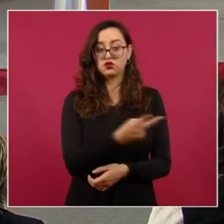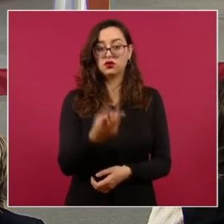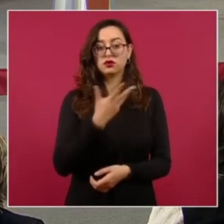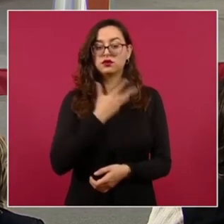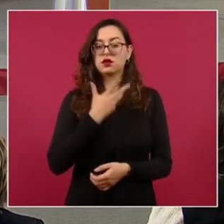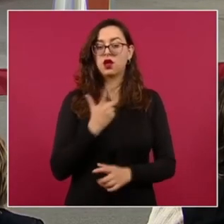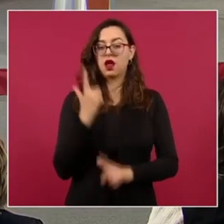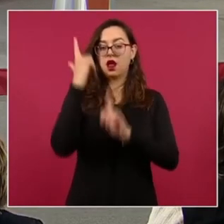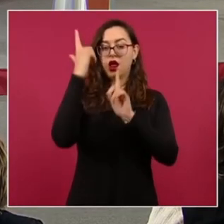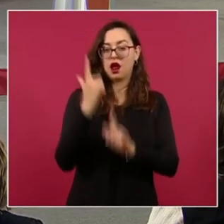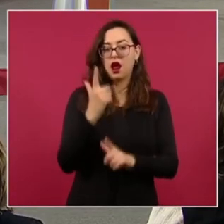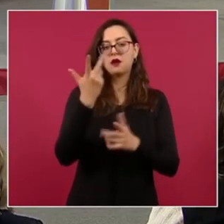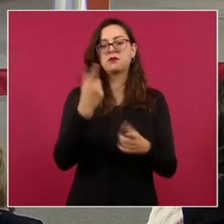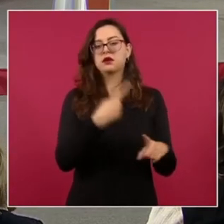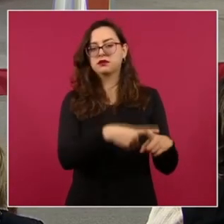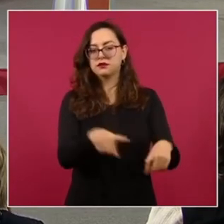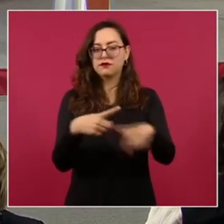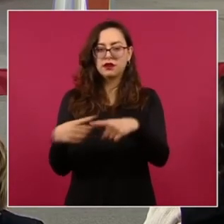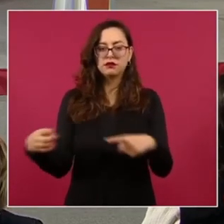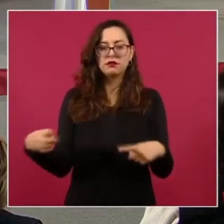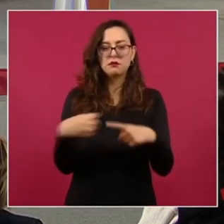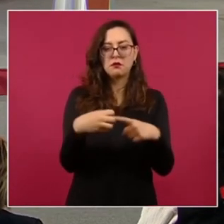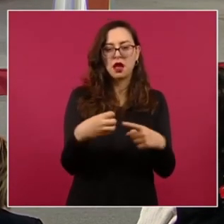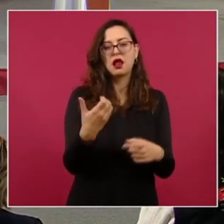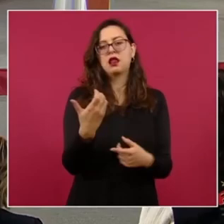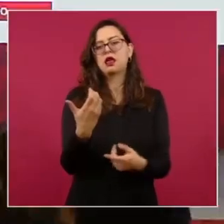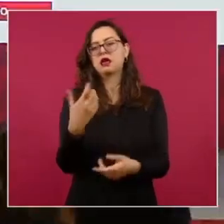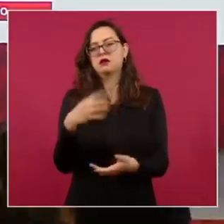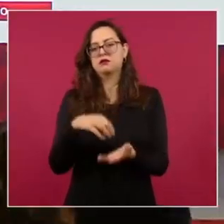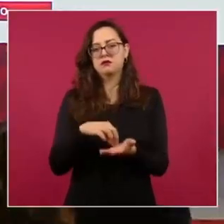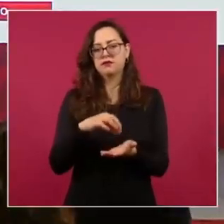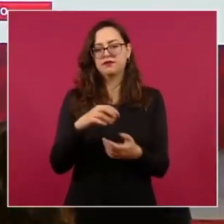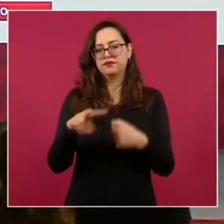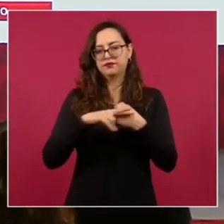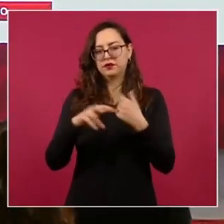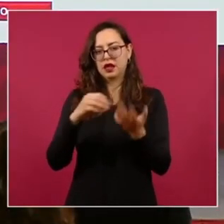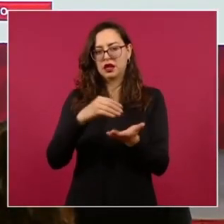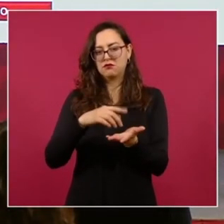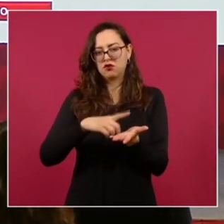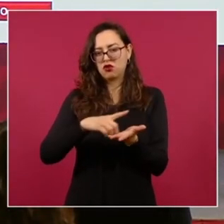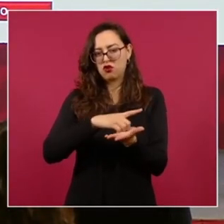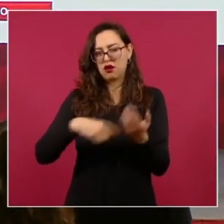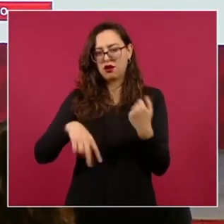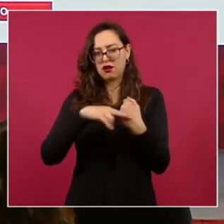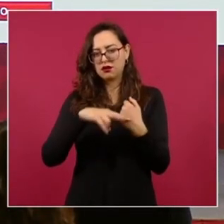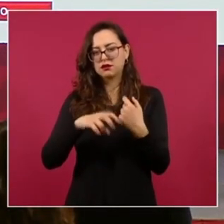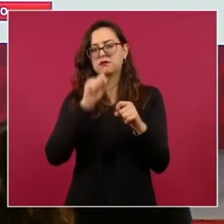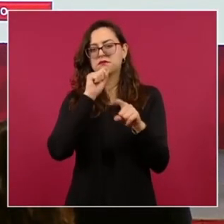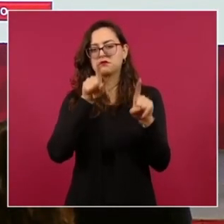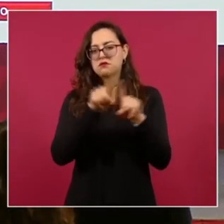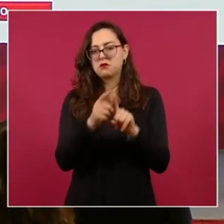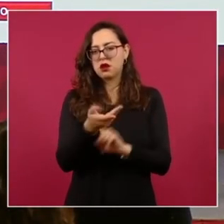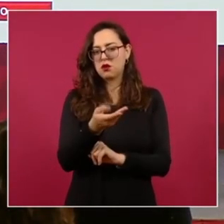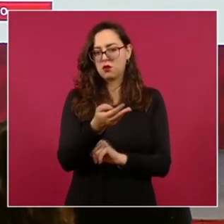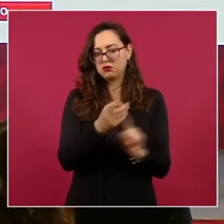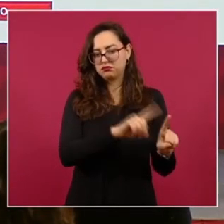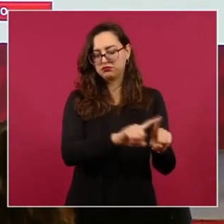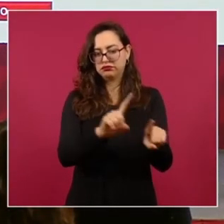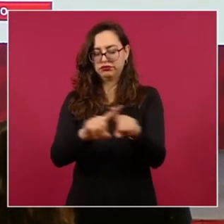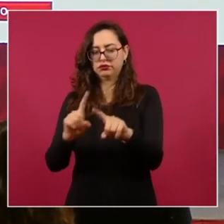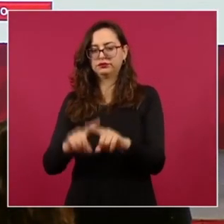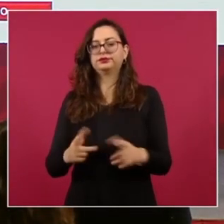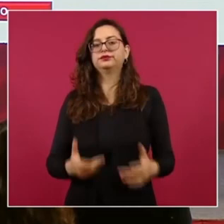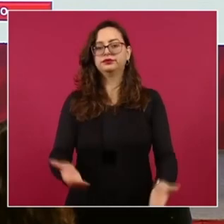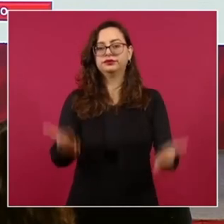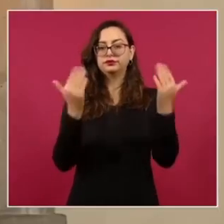cristal y marihuana, entre otros objetos. Siguiente. También en Empalme y Guaymas, Sonora, personal de la Marina